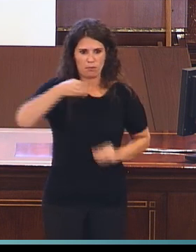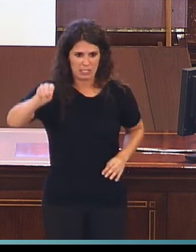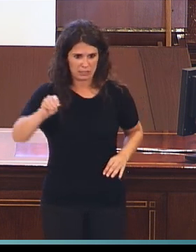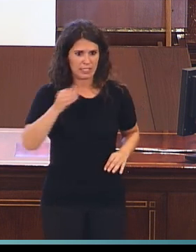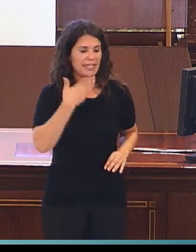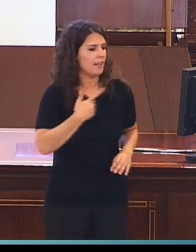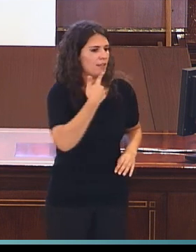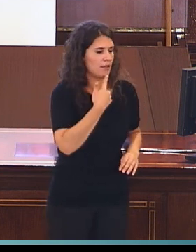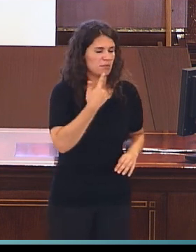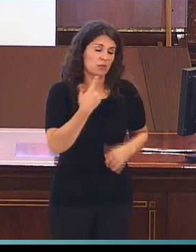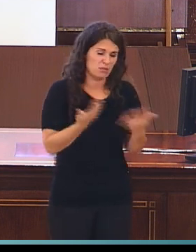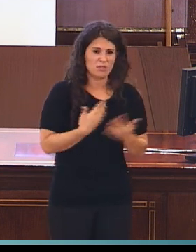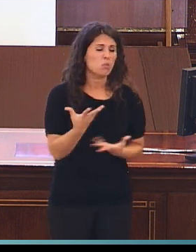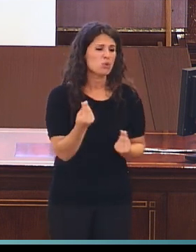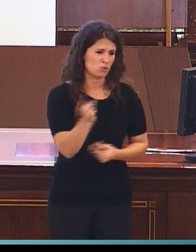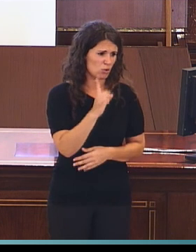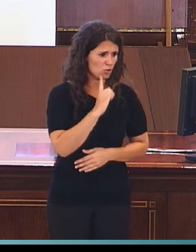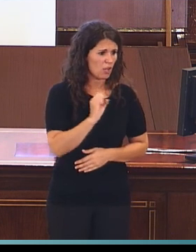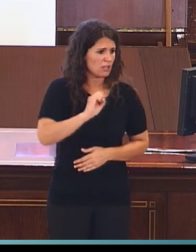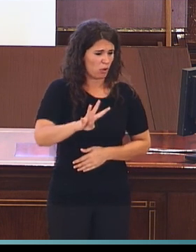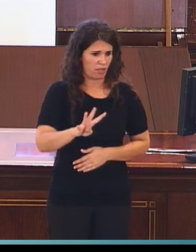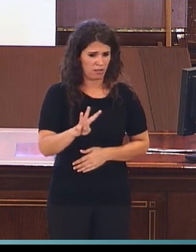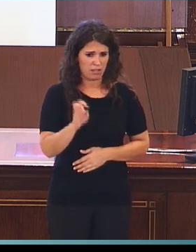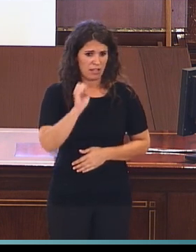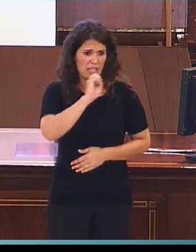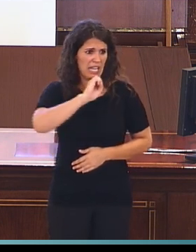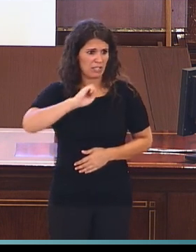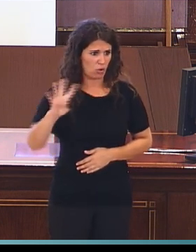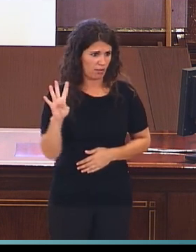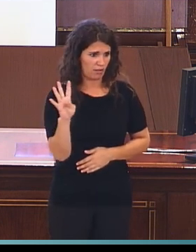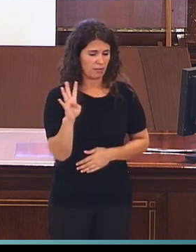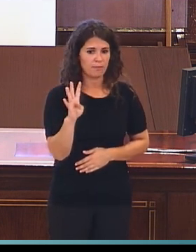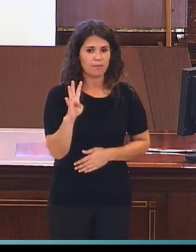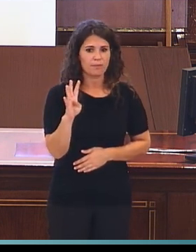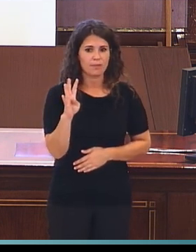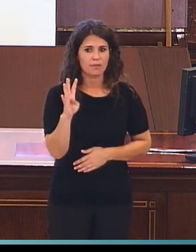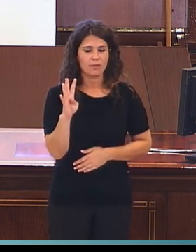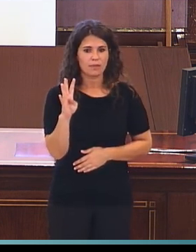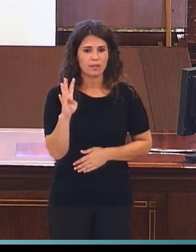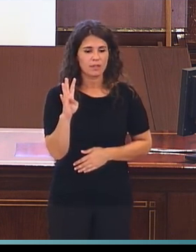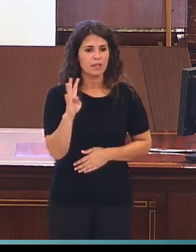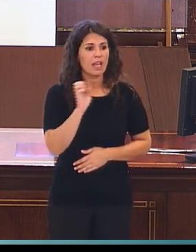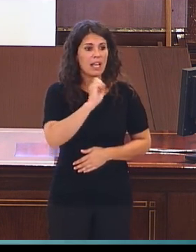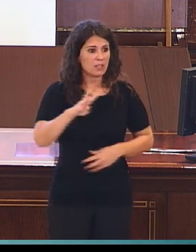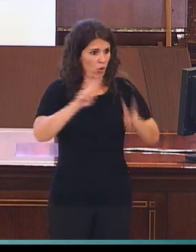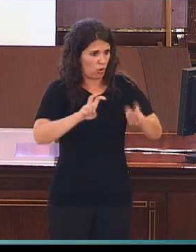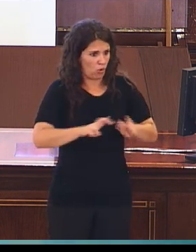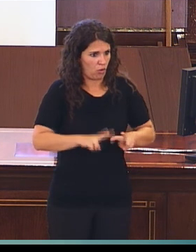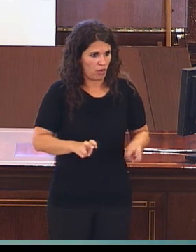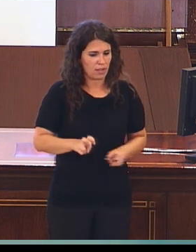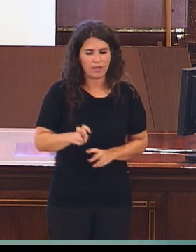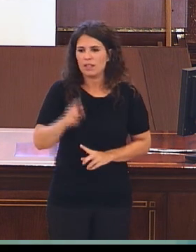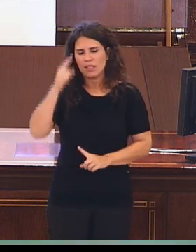artículos. Pero casi la mitad van dirigidos a estudiar este fenómeno en personas que tienen